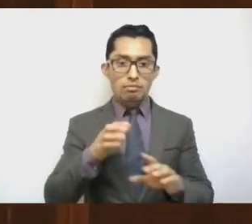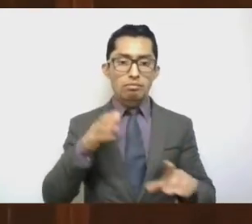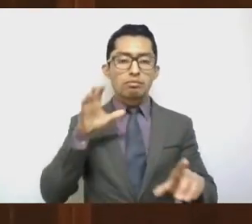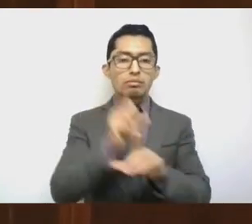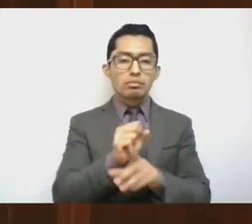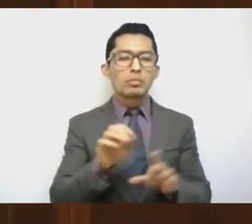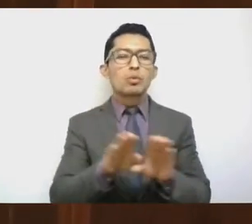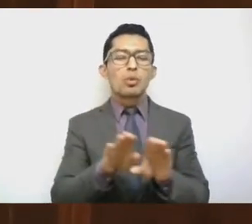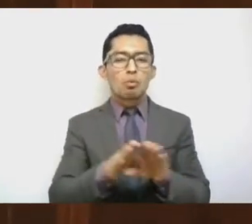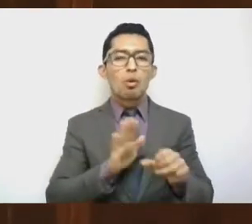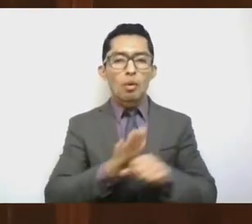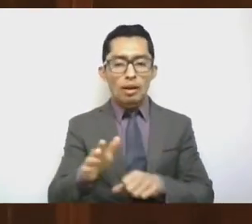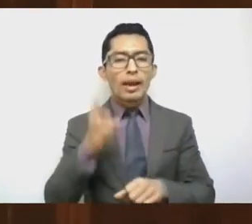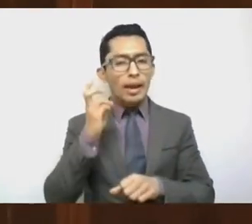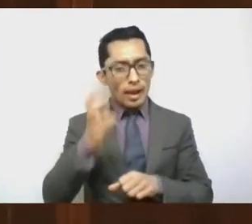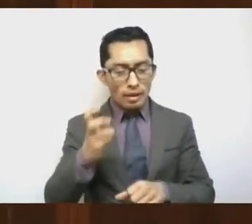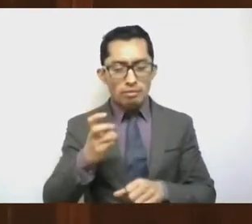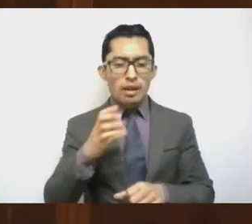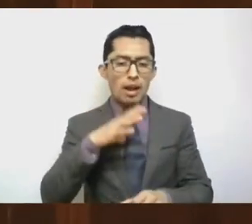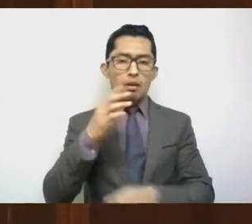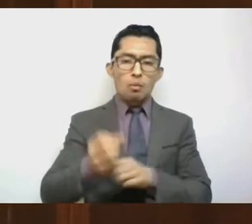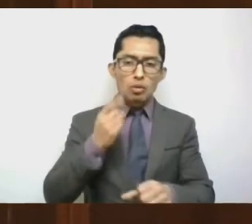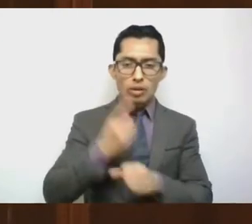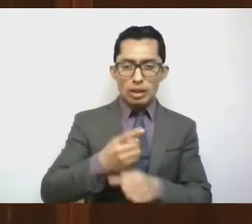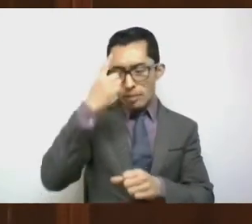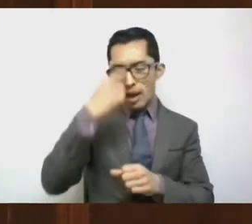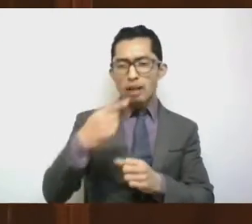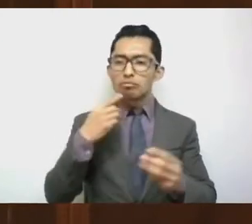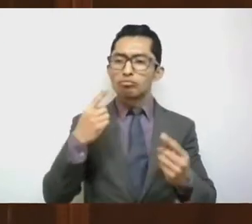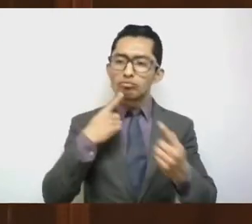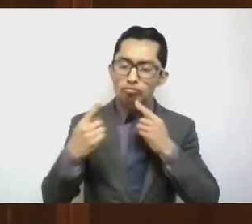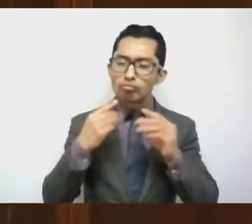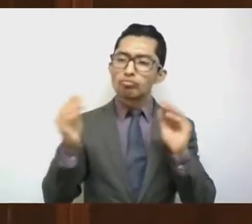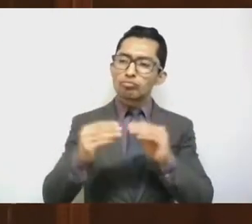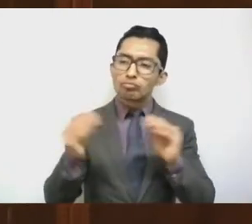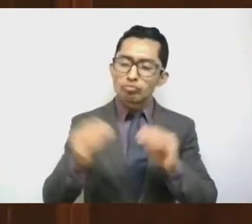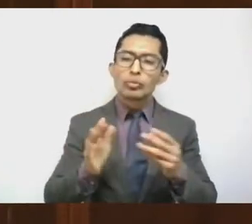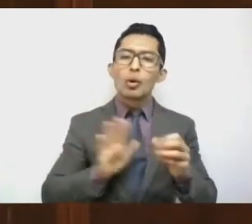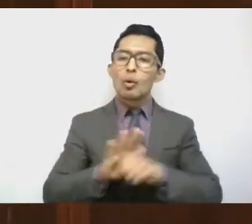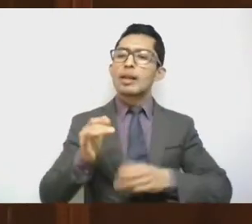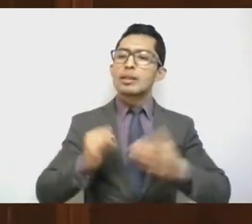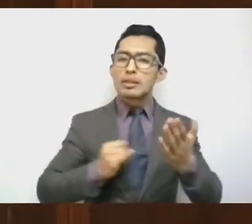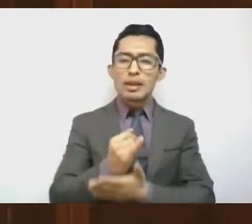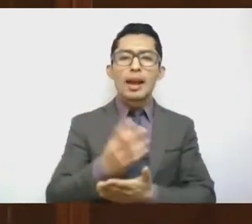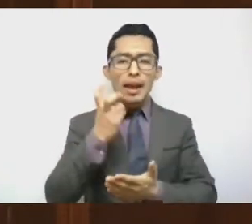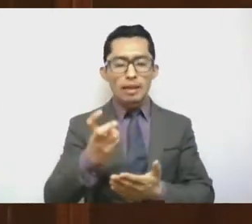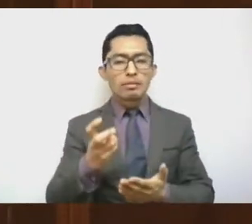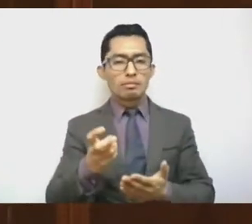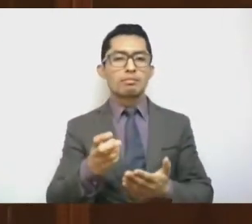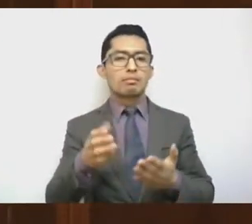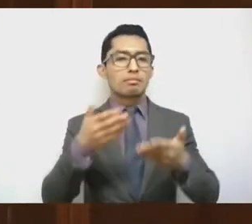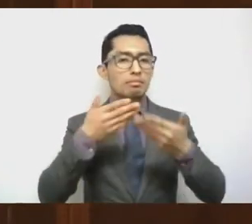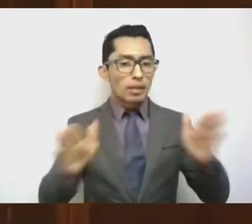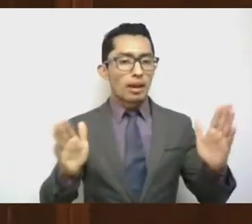oportunidad precisamente del debate, de la deliberación. Para eso es el Parlamento. Y no